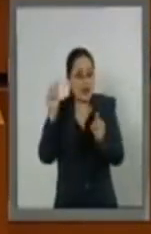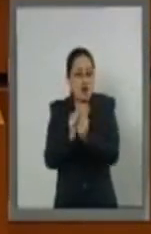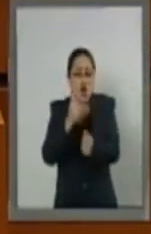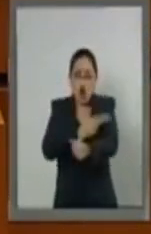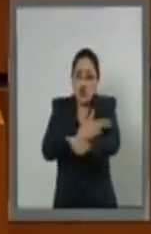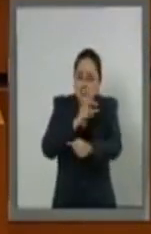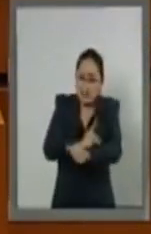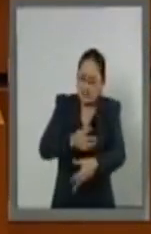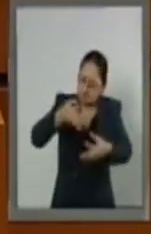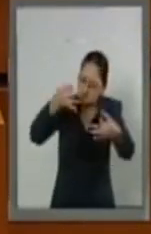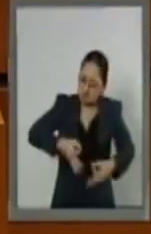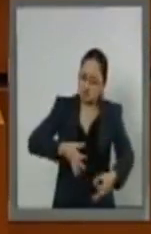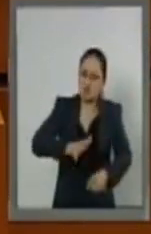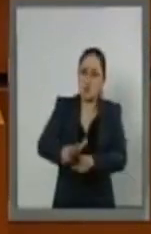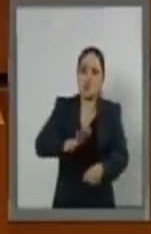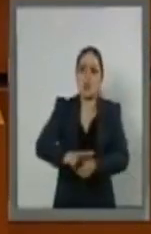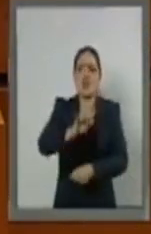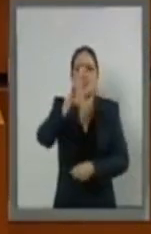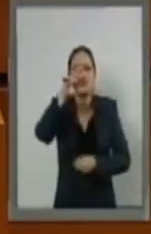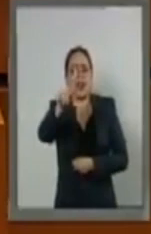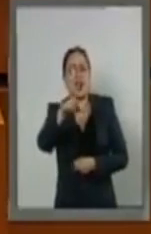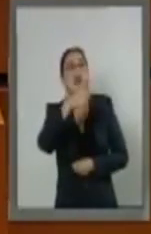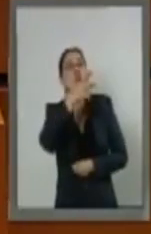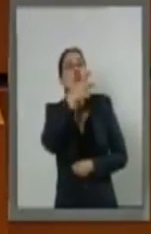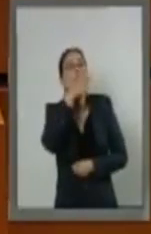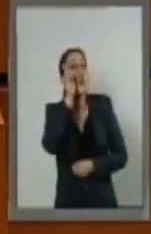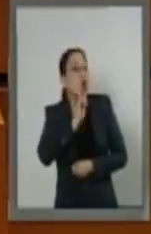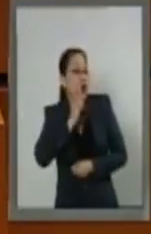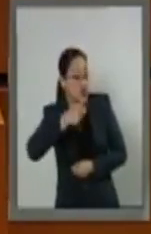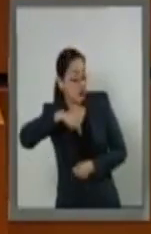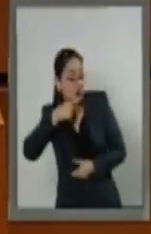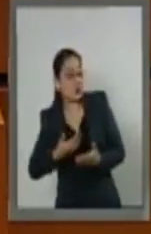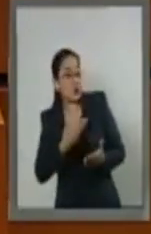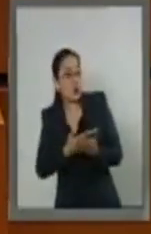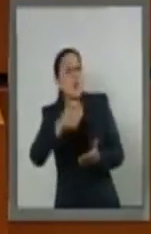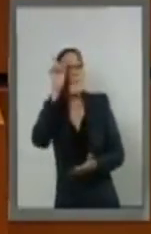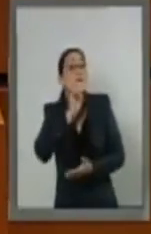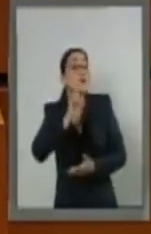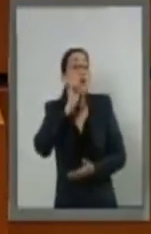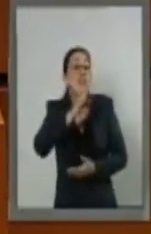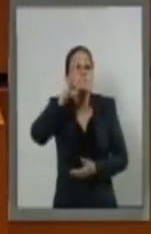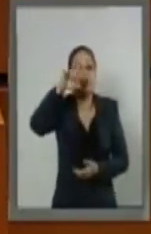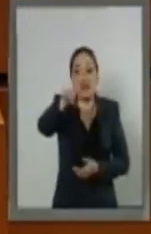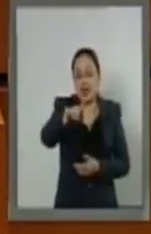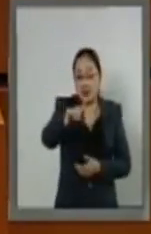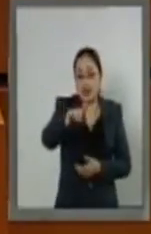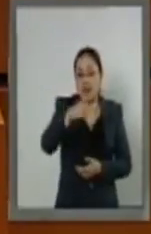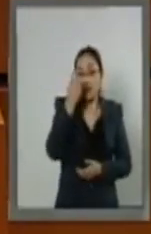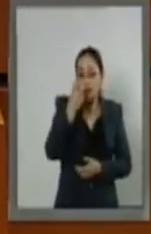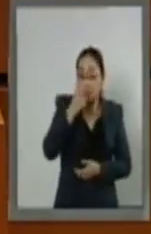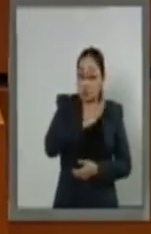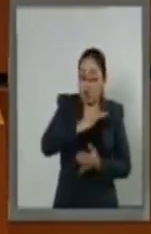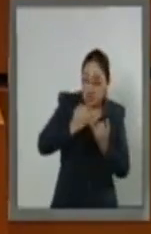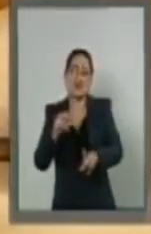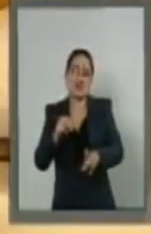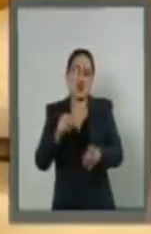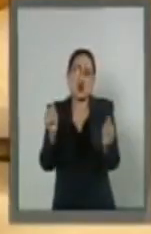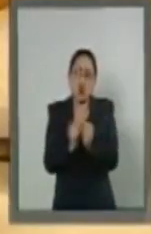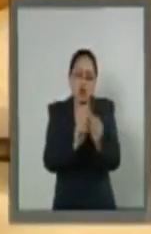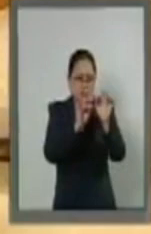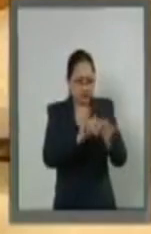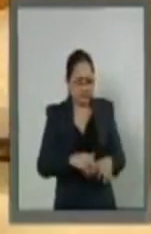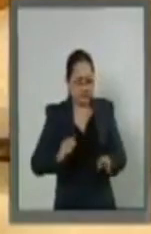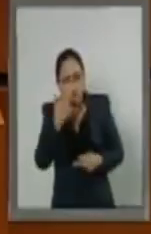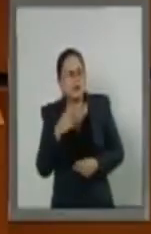digna de un fiscal o mujer que propusimos nosotros, una fiscal que sea verdaderamente independiente. Por